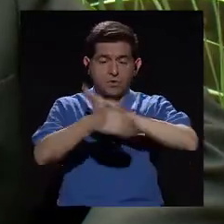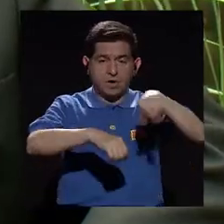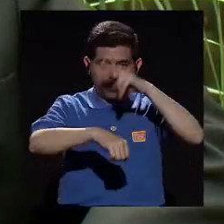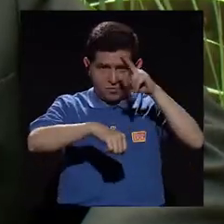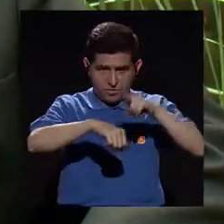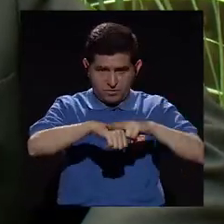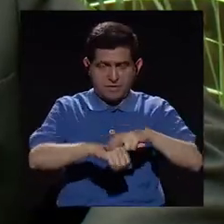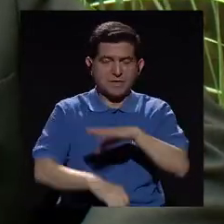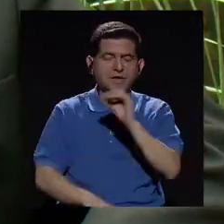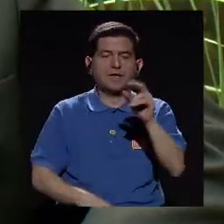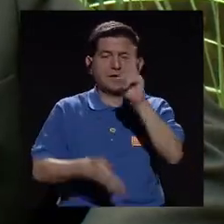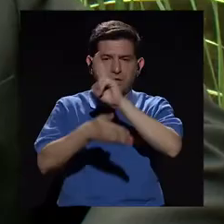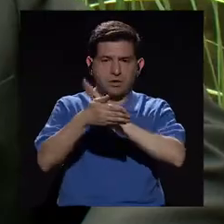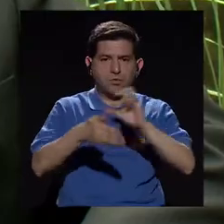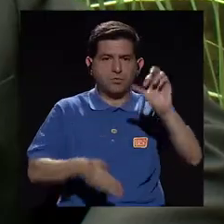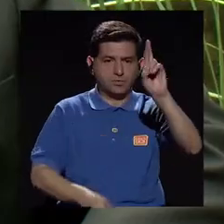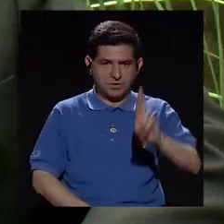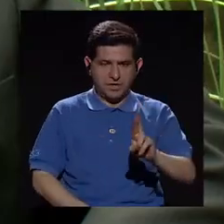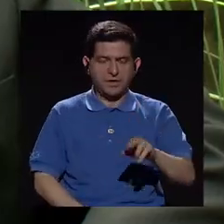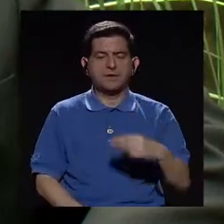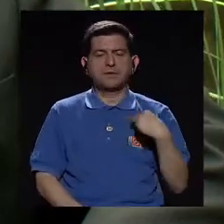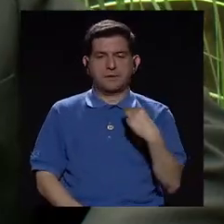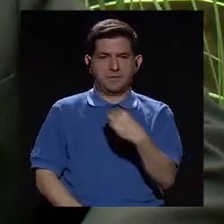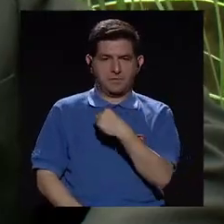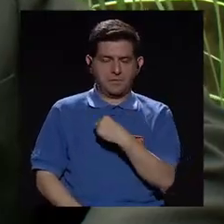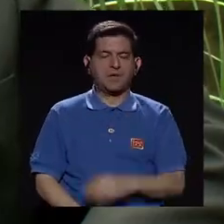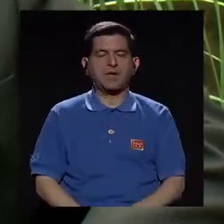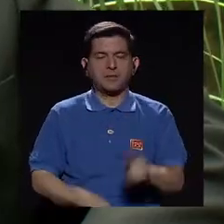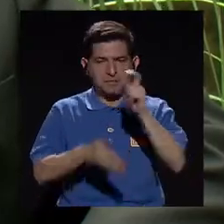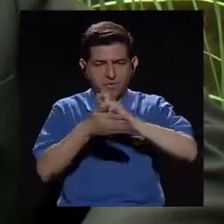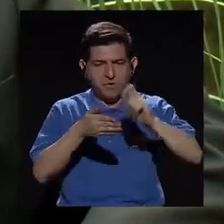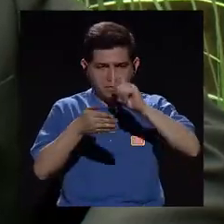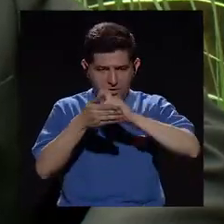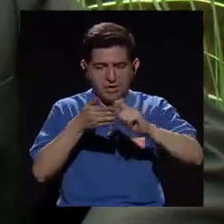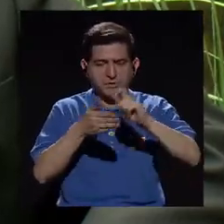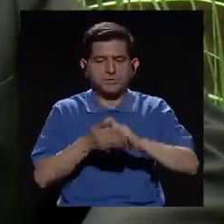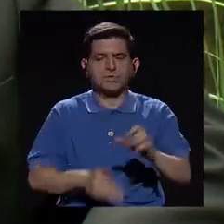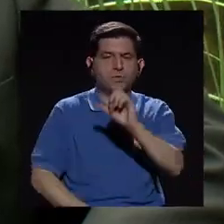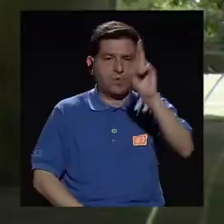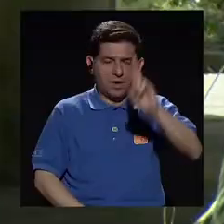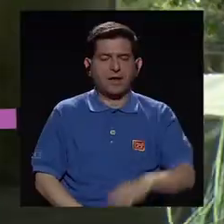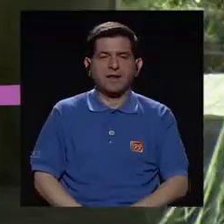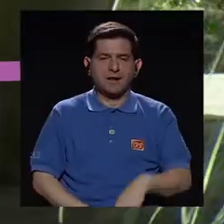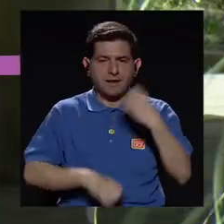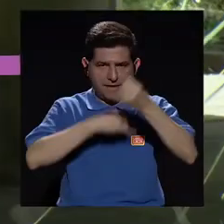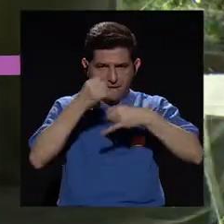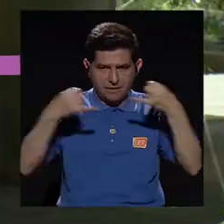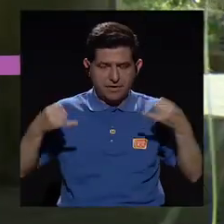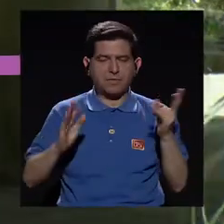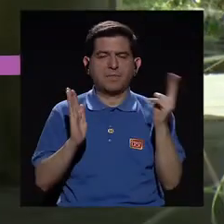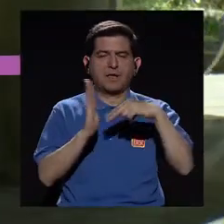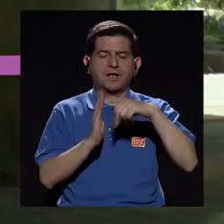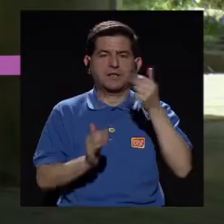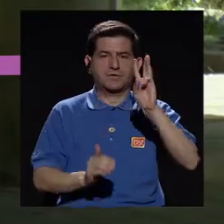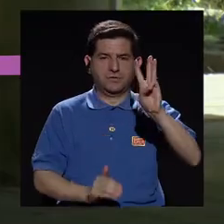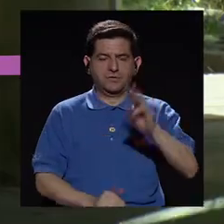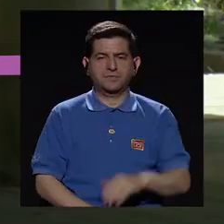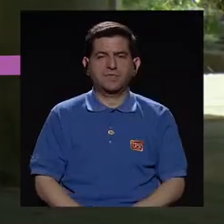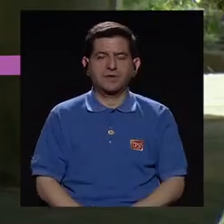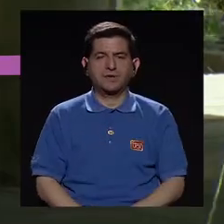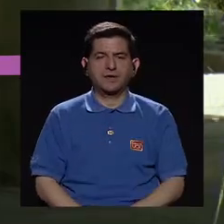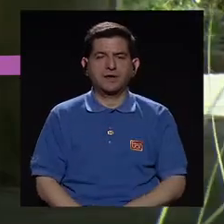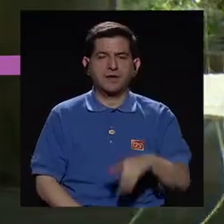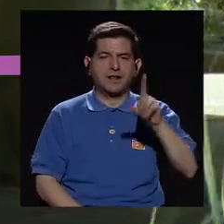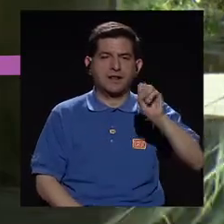y en la Universidad de Costa Rica. Además es miembro de la Academia Costarricense de la Lengua desde el 2016. Se